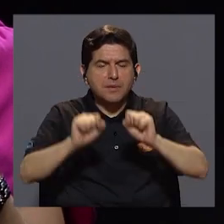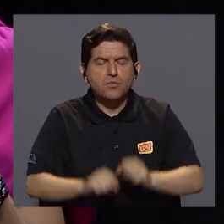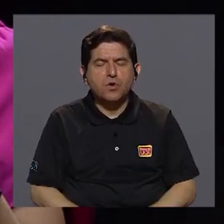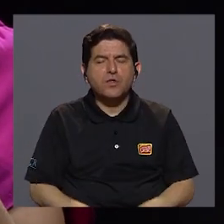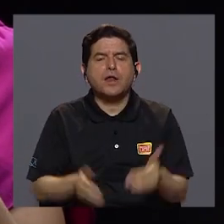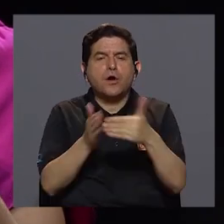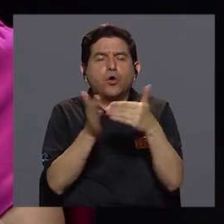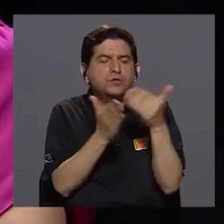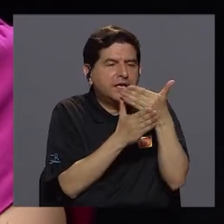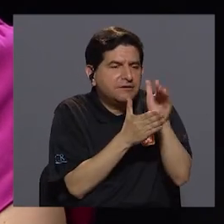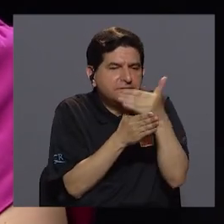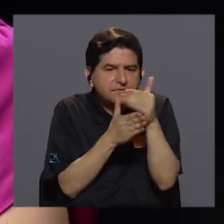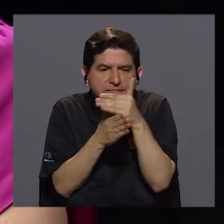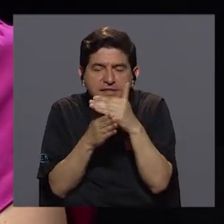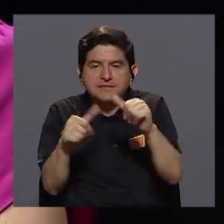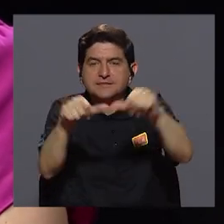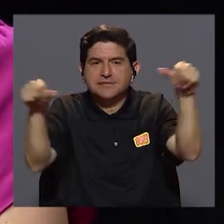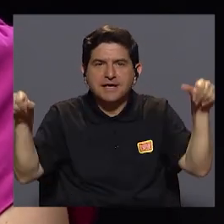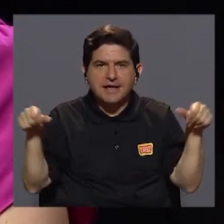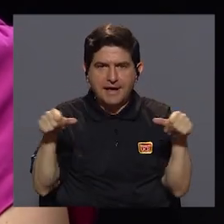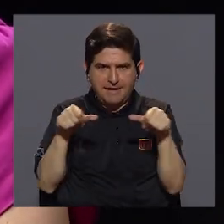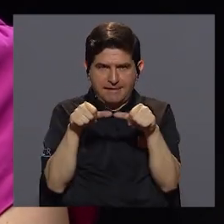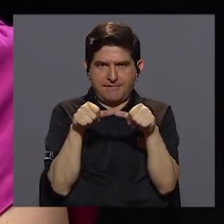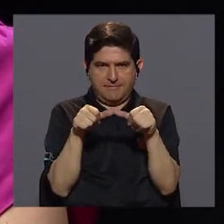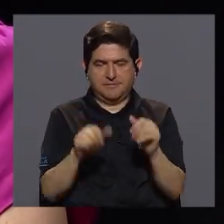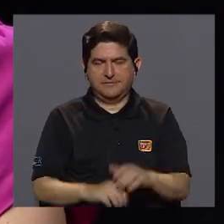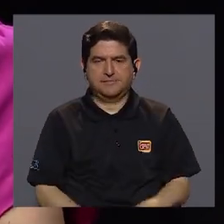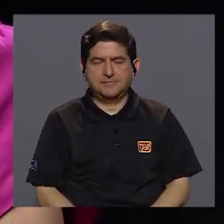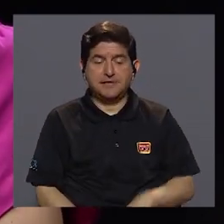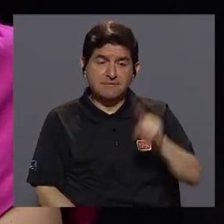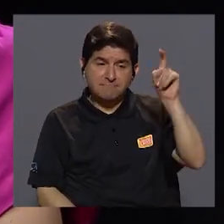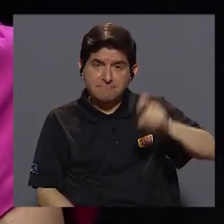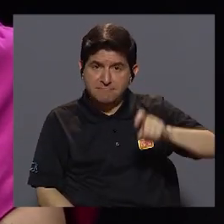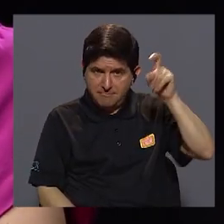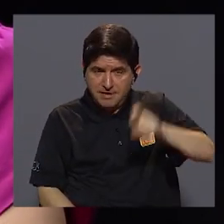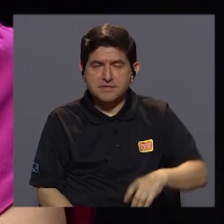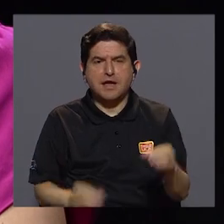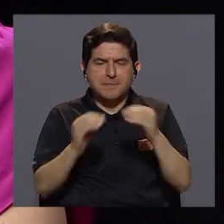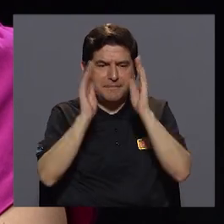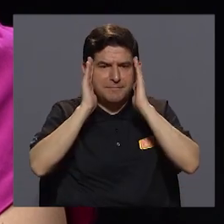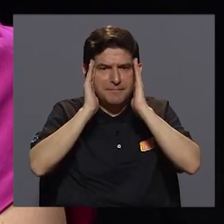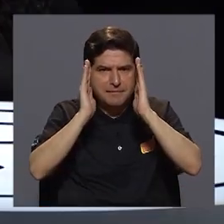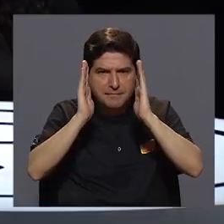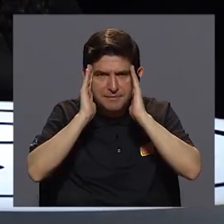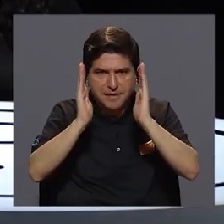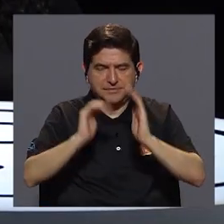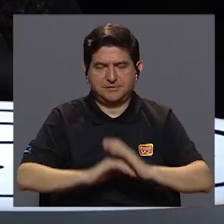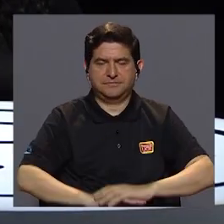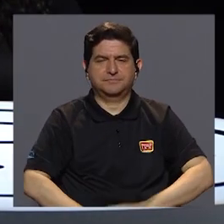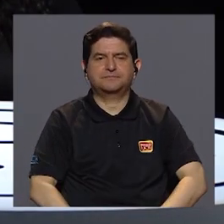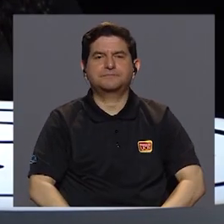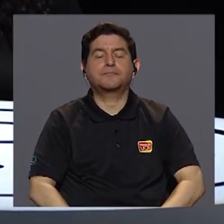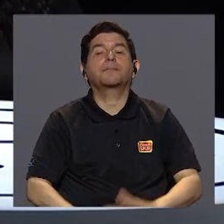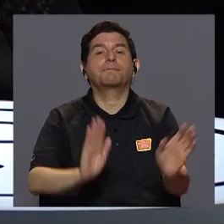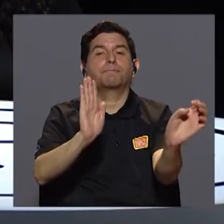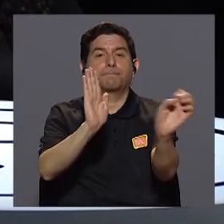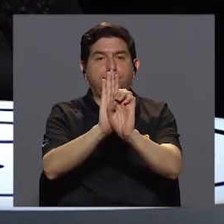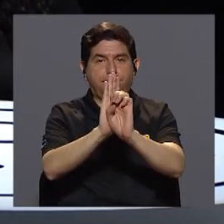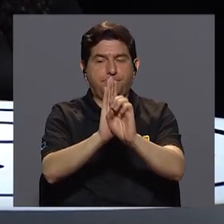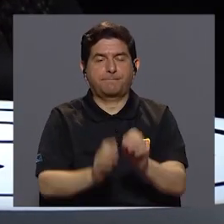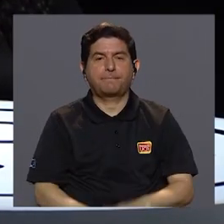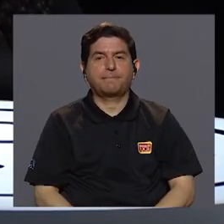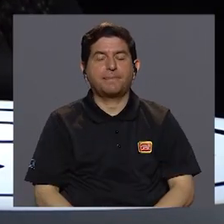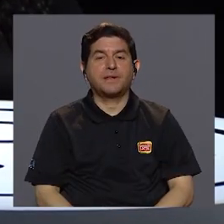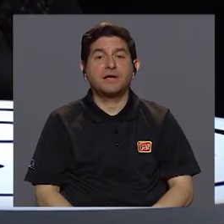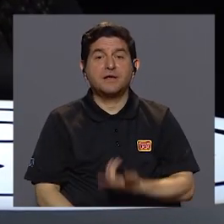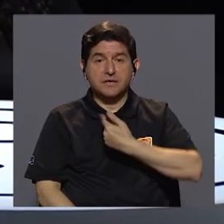redistribuidos a áreas que requieren de mayor atención. Entonces, por ejemplo, si